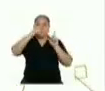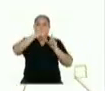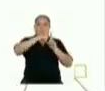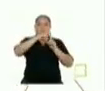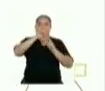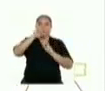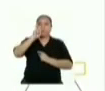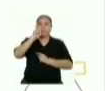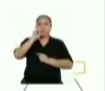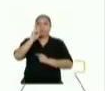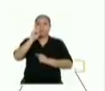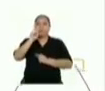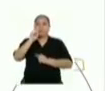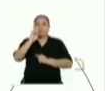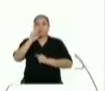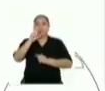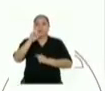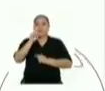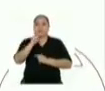triángulos isósceles.